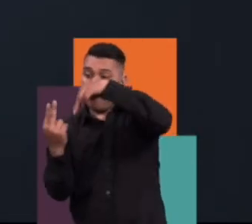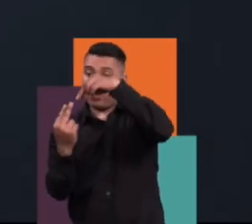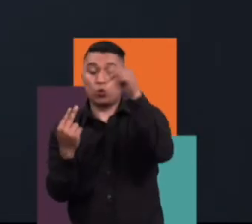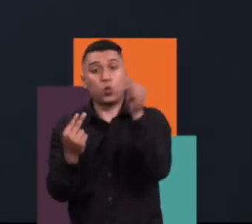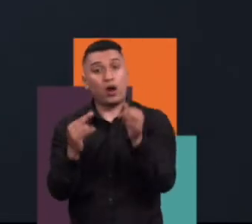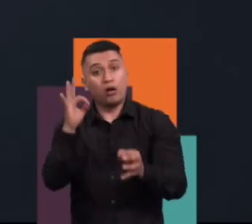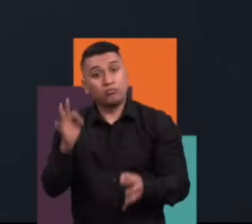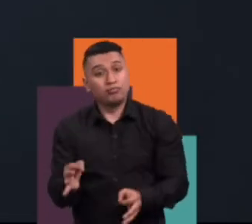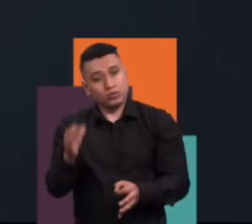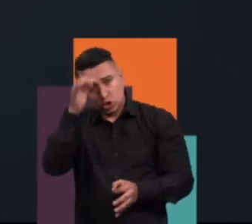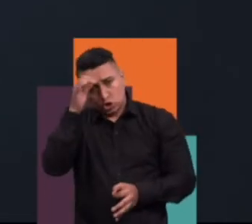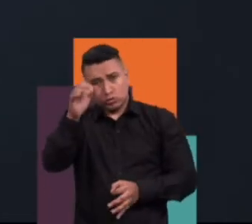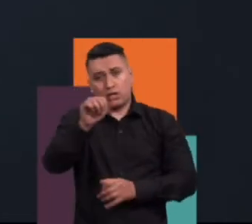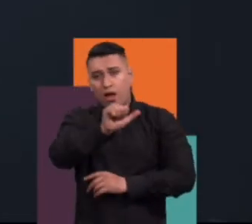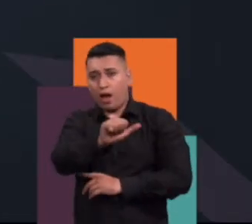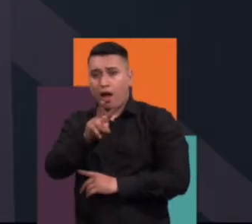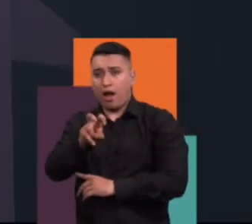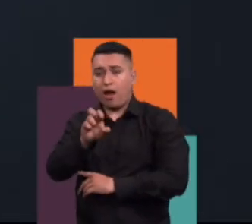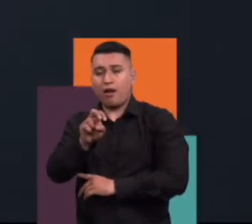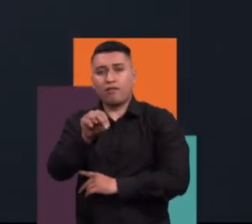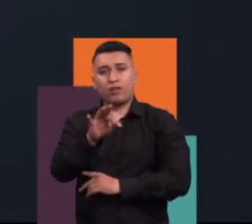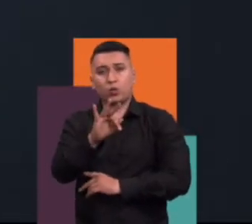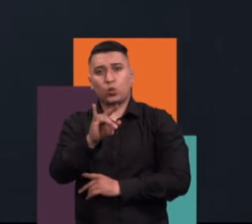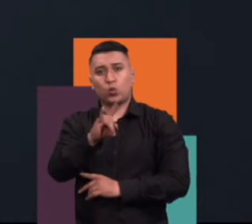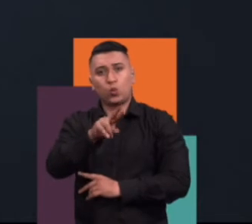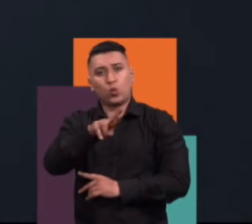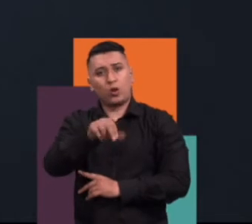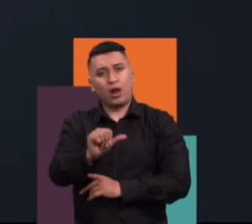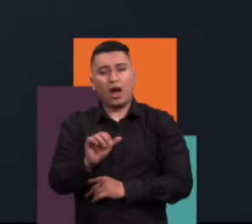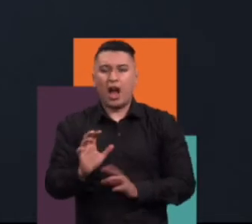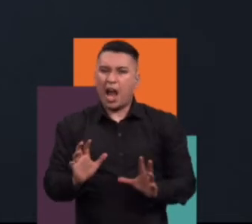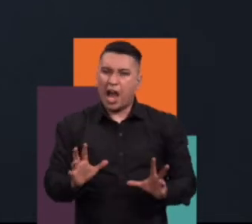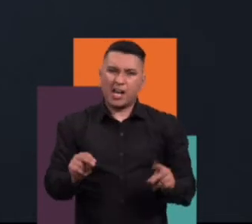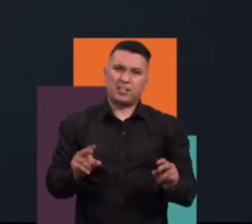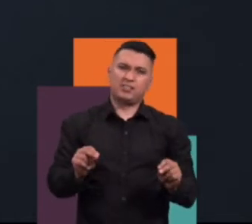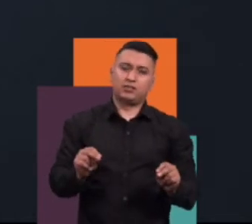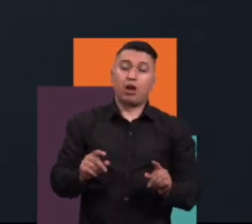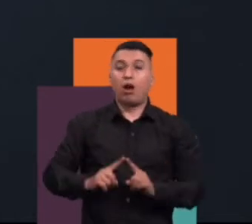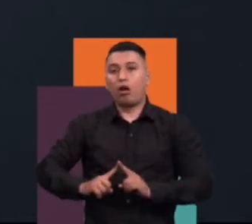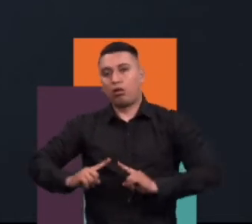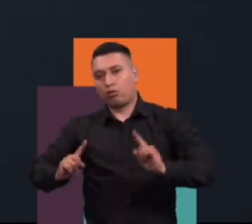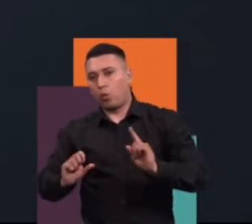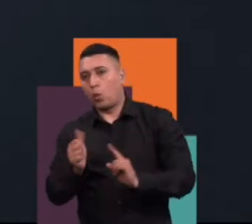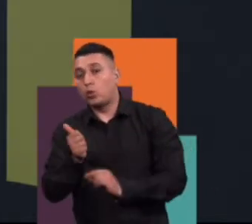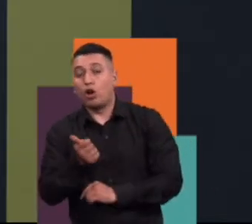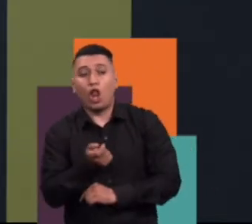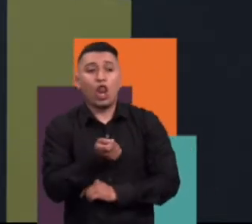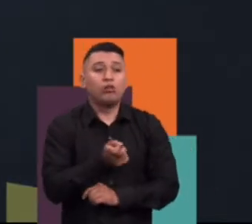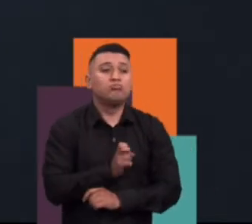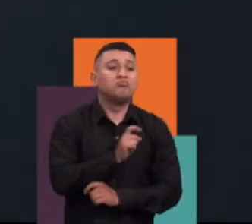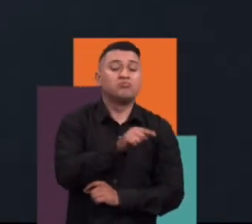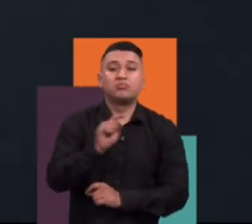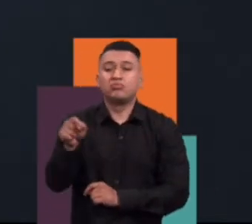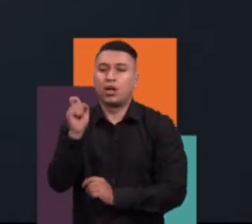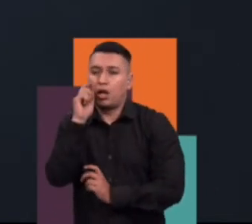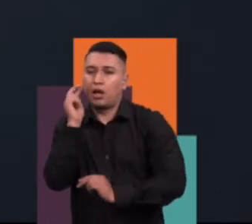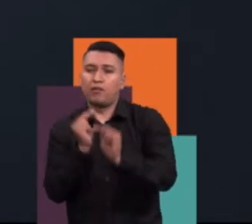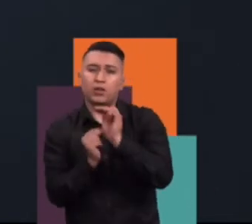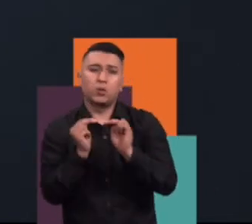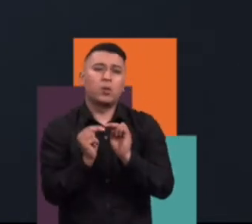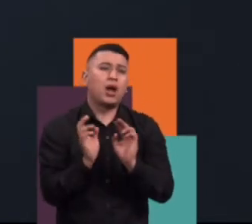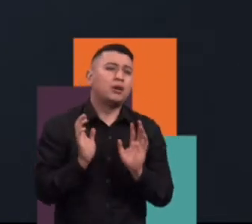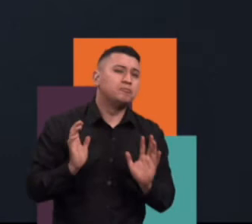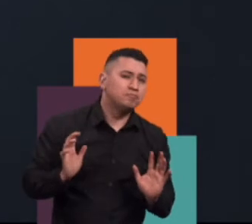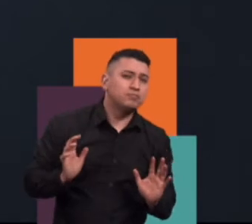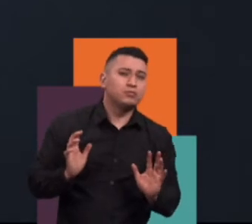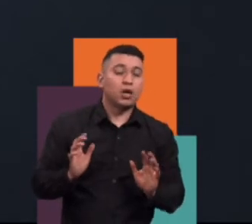épico de descubrimiento, de ampliar más cosas. ¿Que pueden haber microaventuras? Bien, de acuerdo. Pero yo creo que le